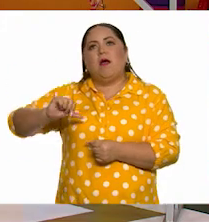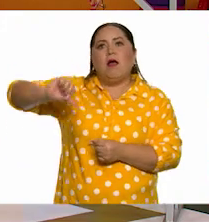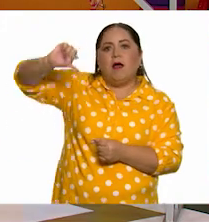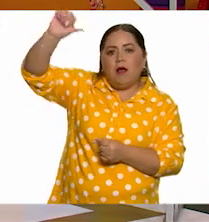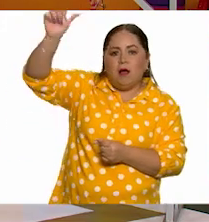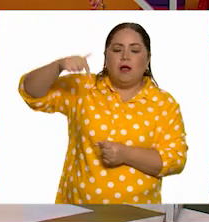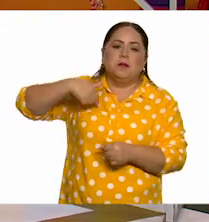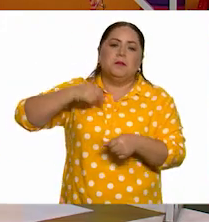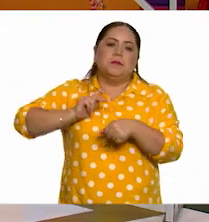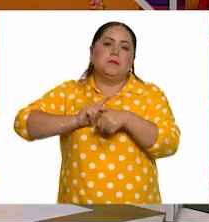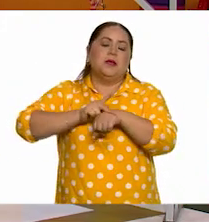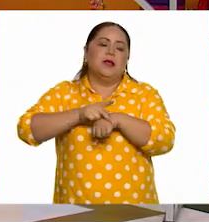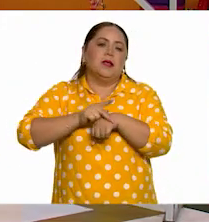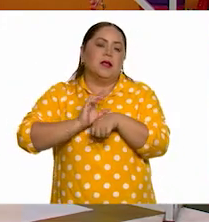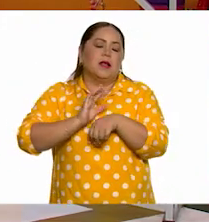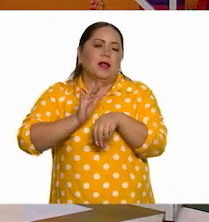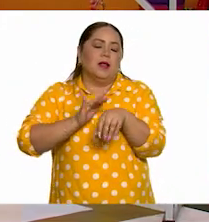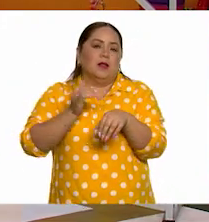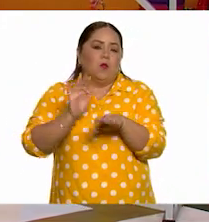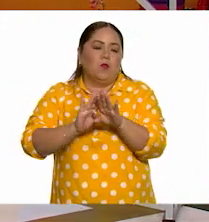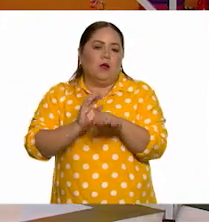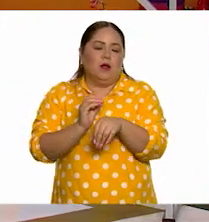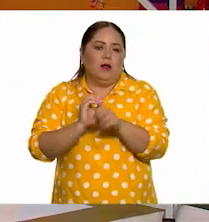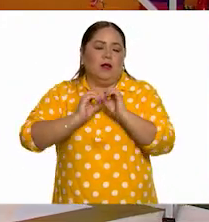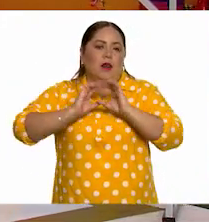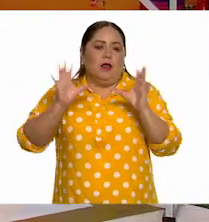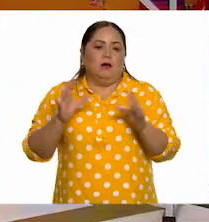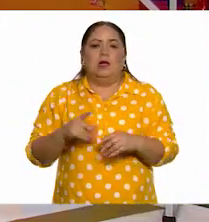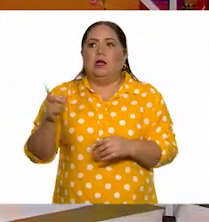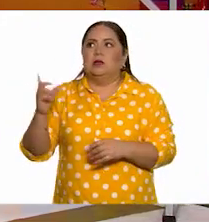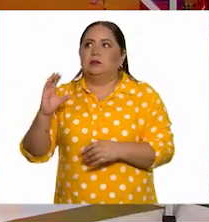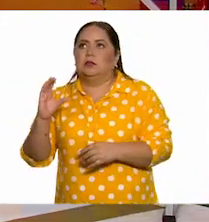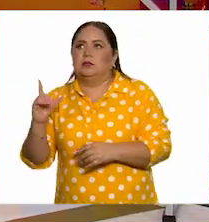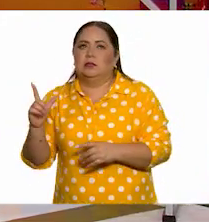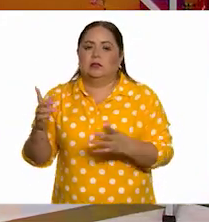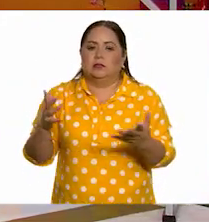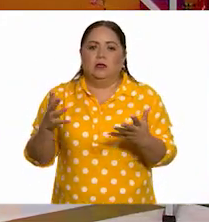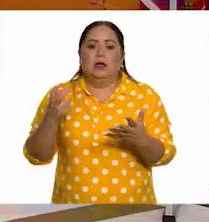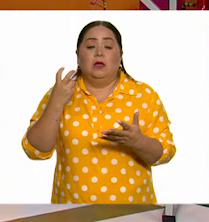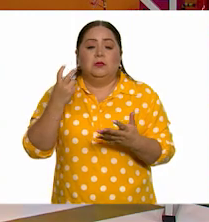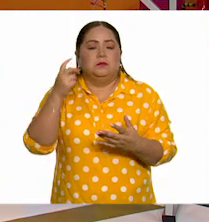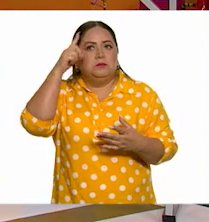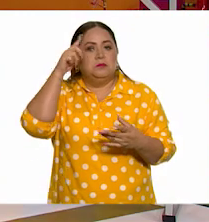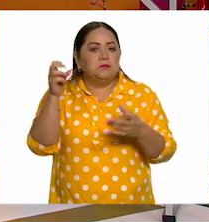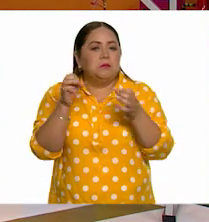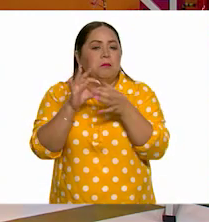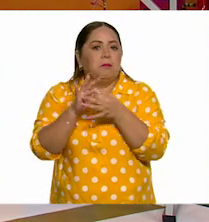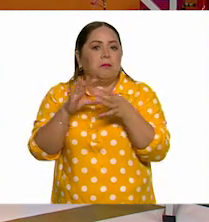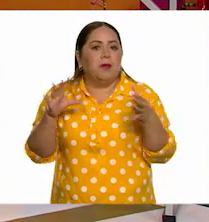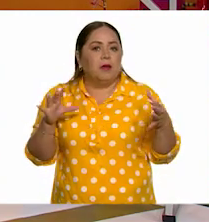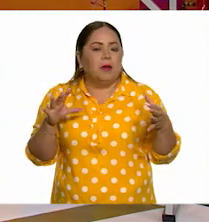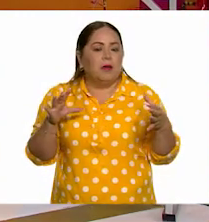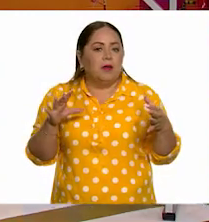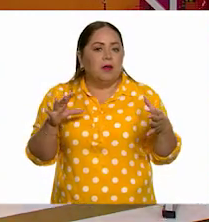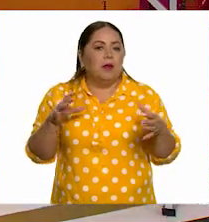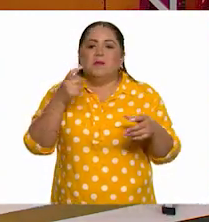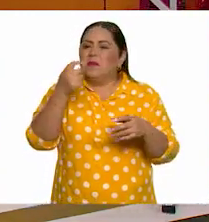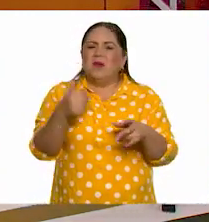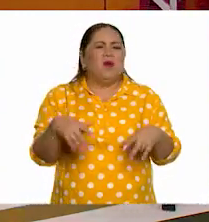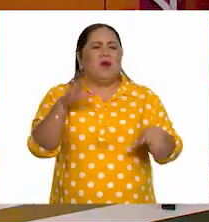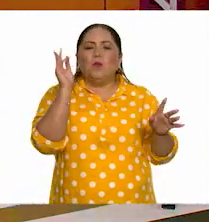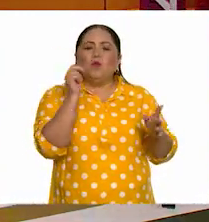este, mi piel es clara, ay, clara, clara va con C, L. Y entonces ya me pierdo en lo que yo estoy